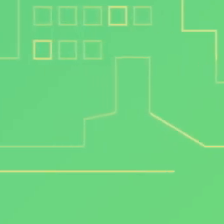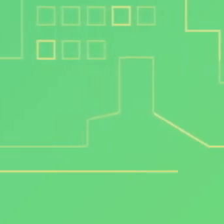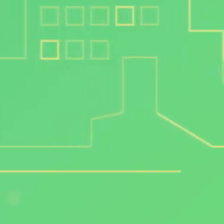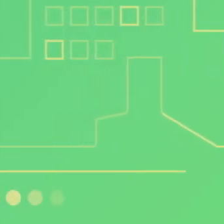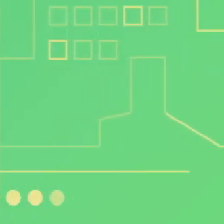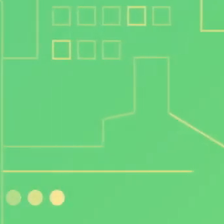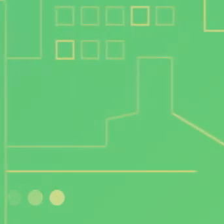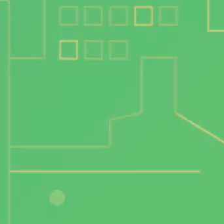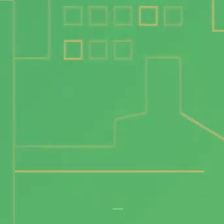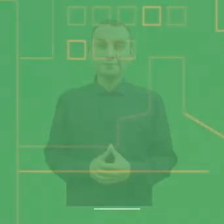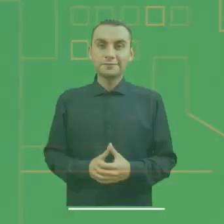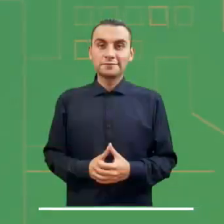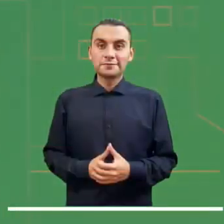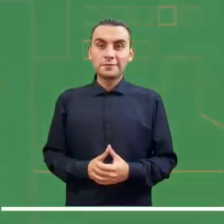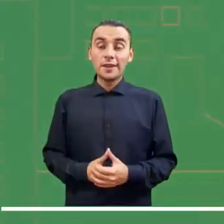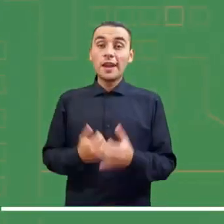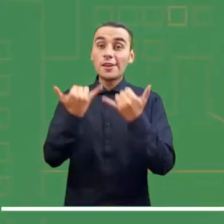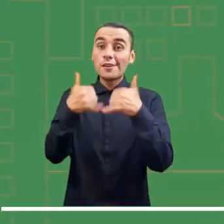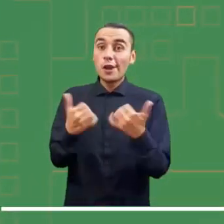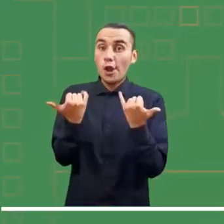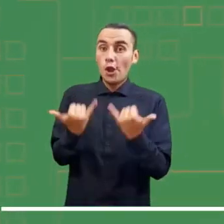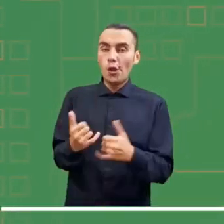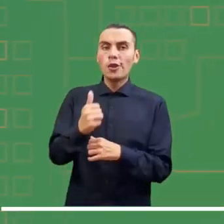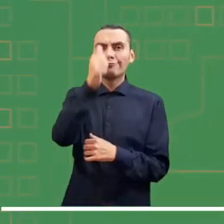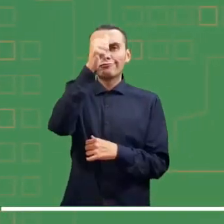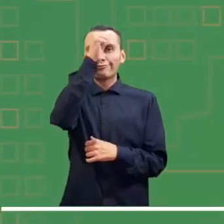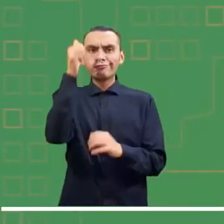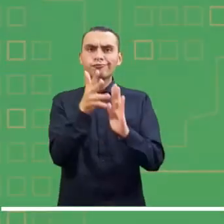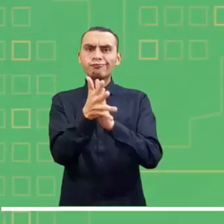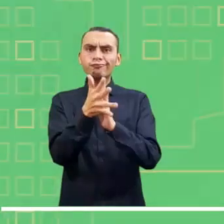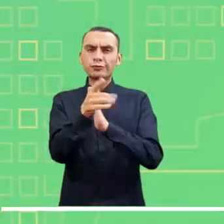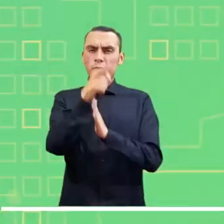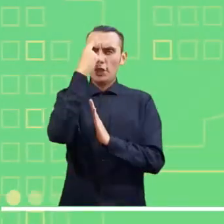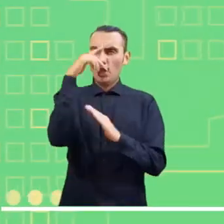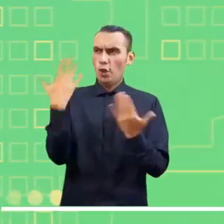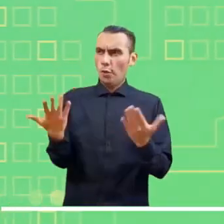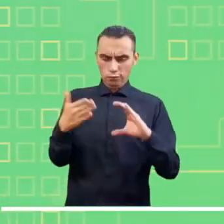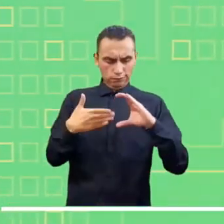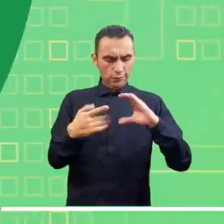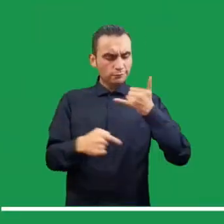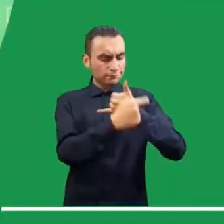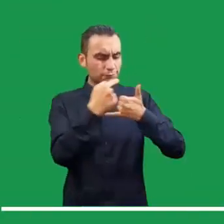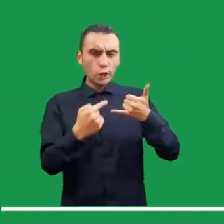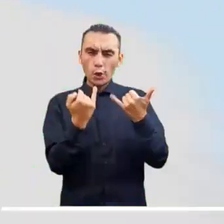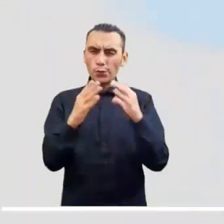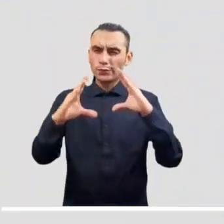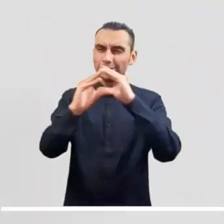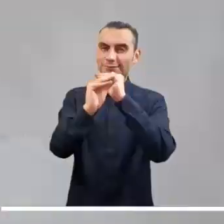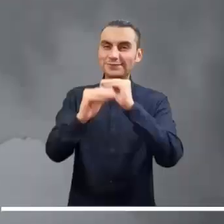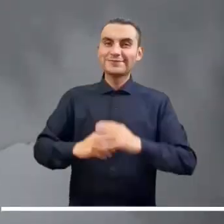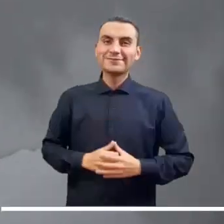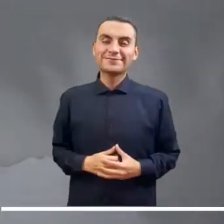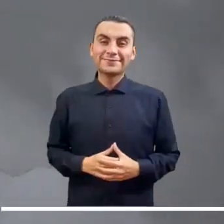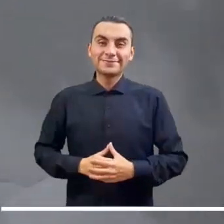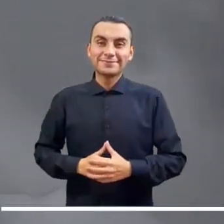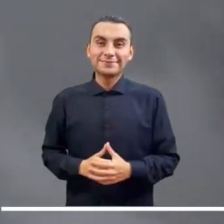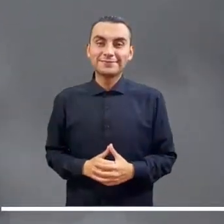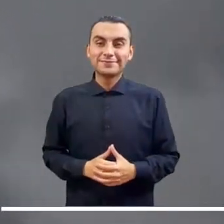Cerramos este martes con la información meteorológica más relevante de la noche de hoy y la madrugada del miércoles.